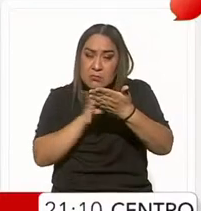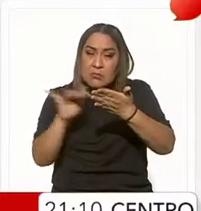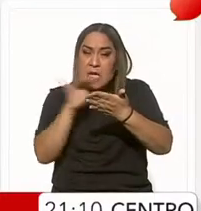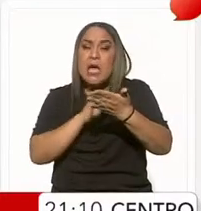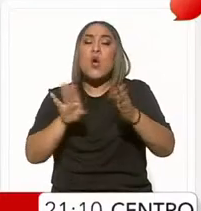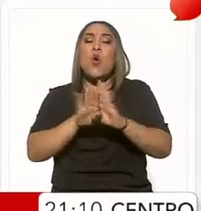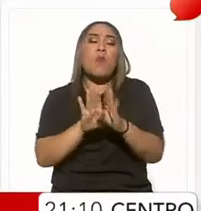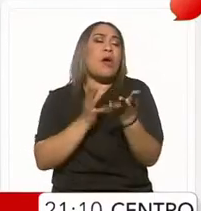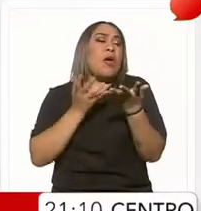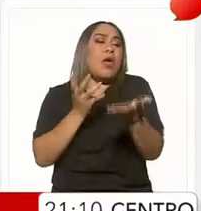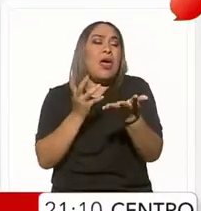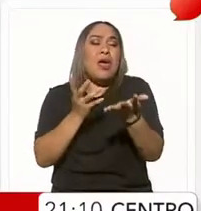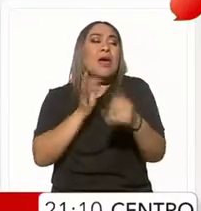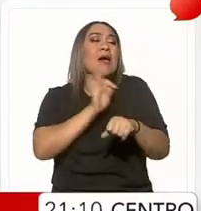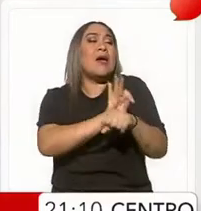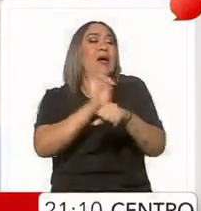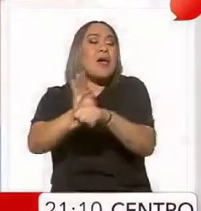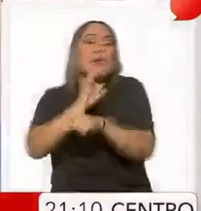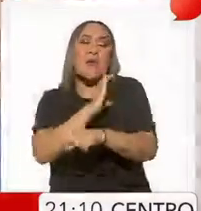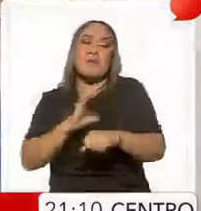anticipados de campaña.